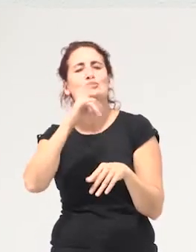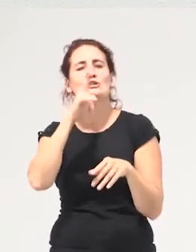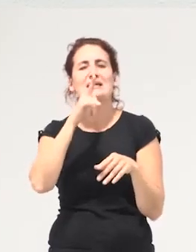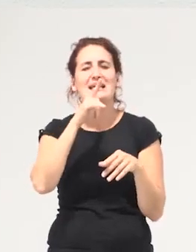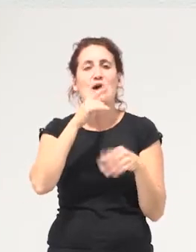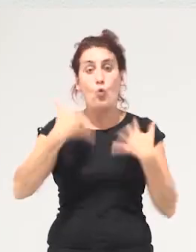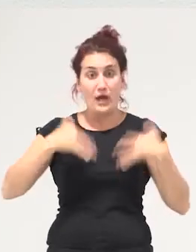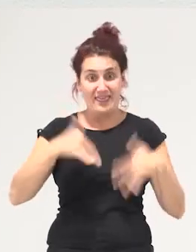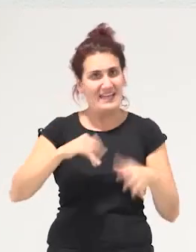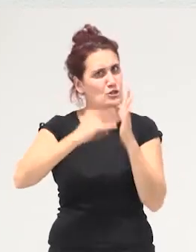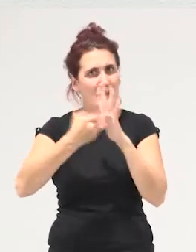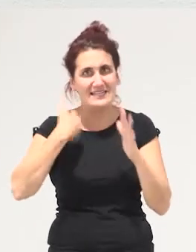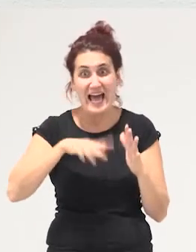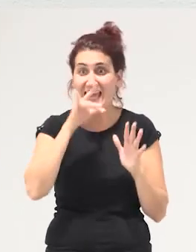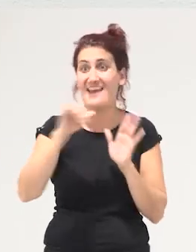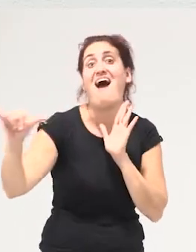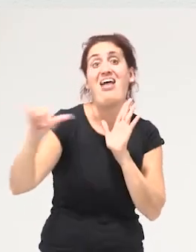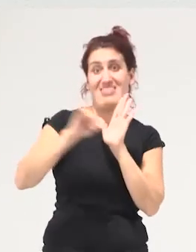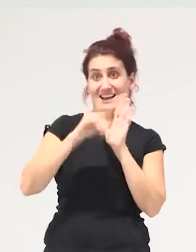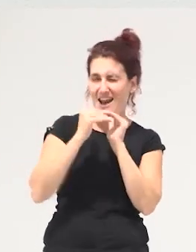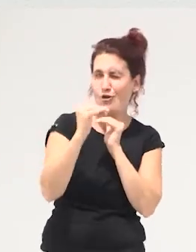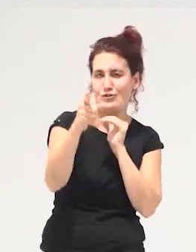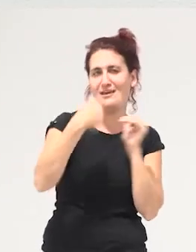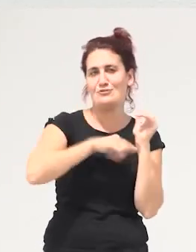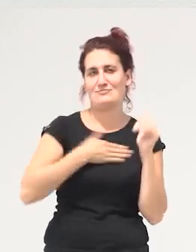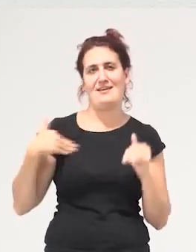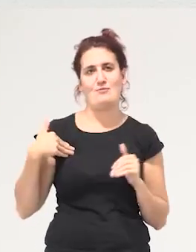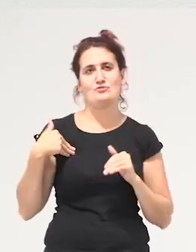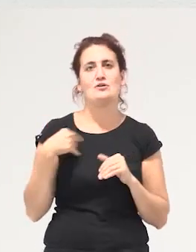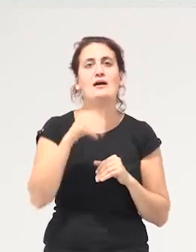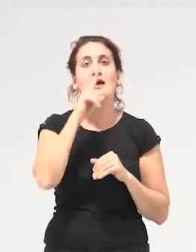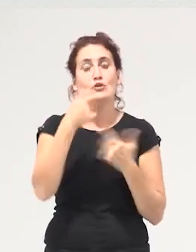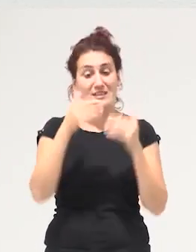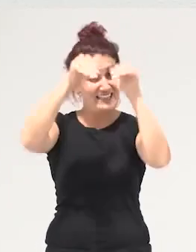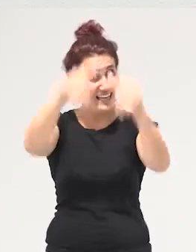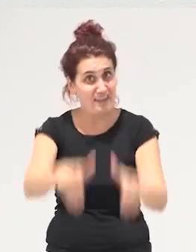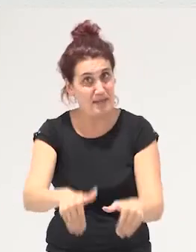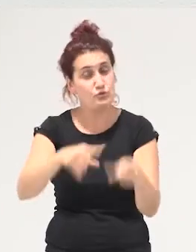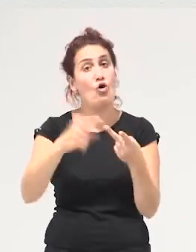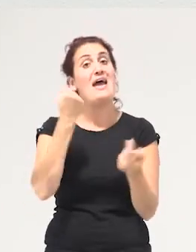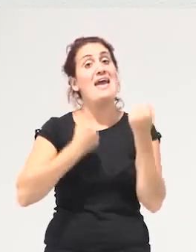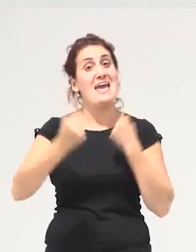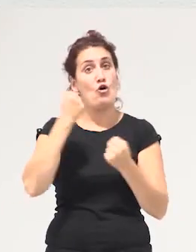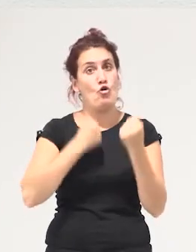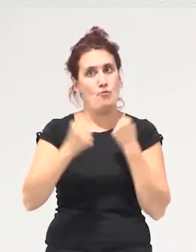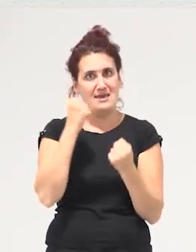que resuelven las urgencias y nos acercan a ese horizonte que deseamos entonces decrecimiento economías otras